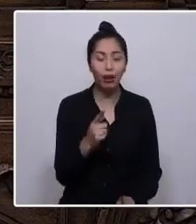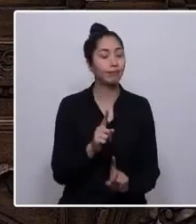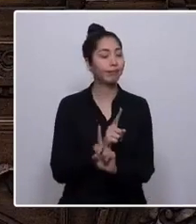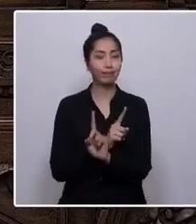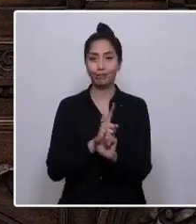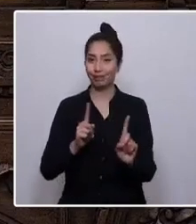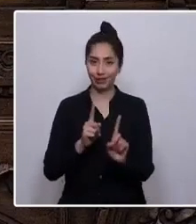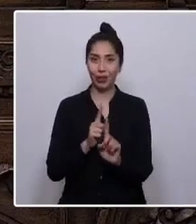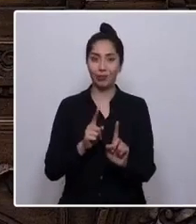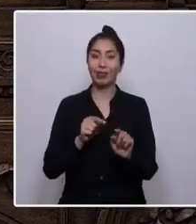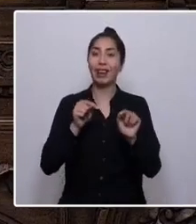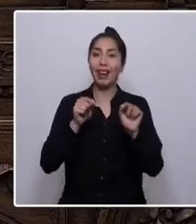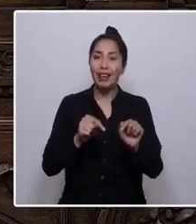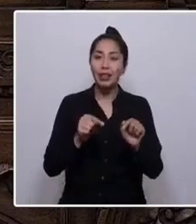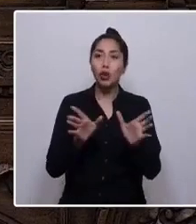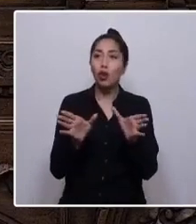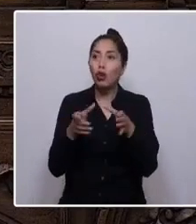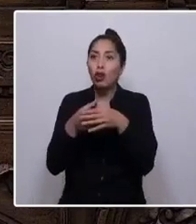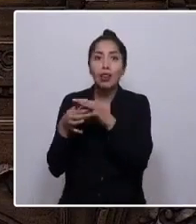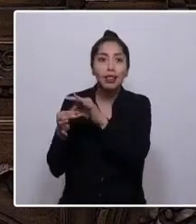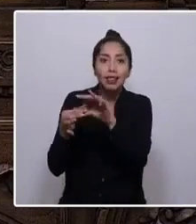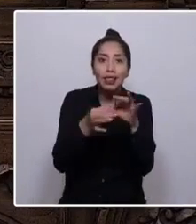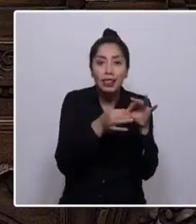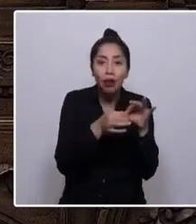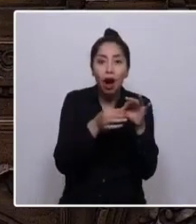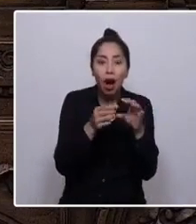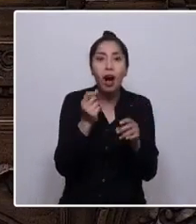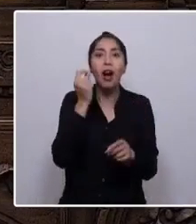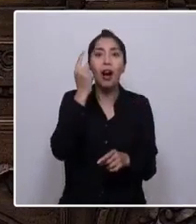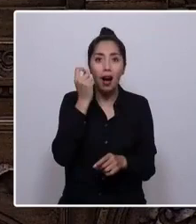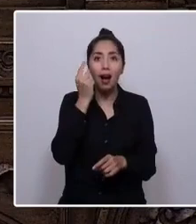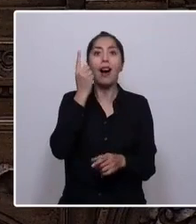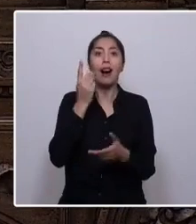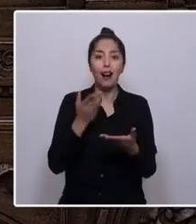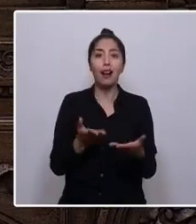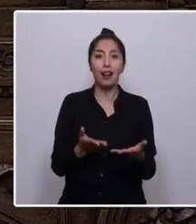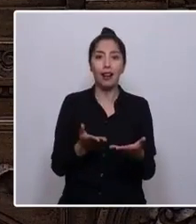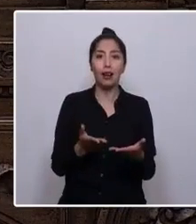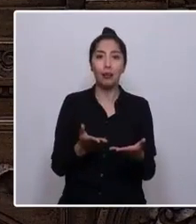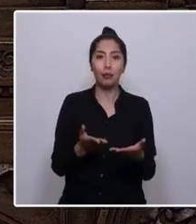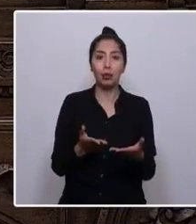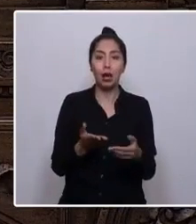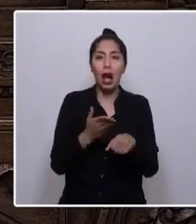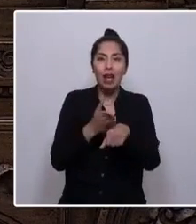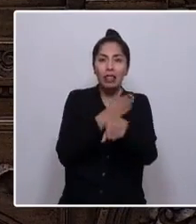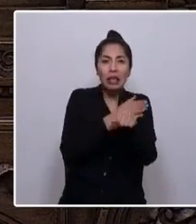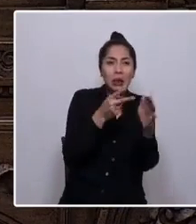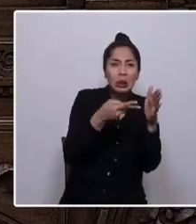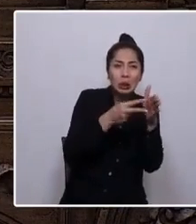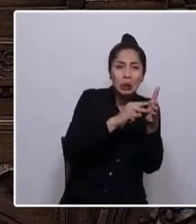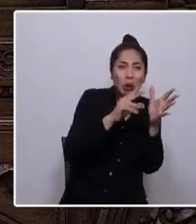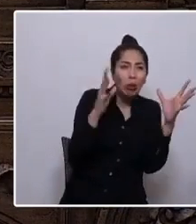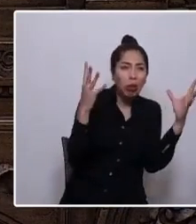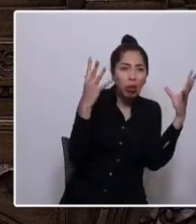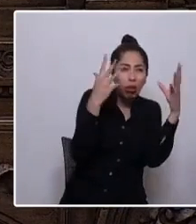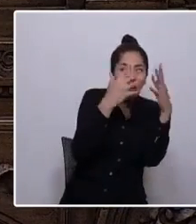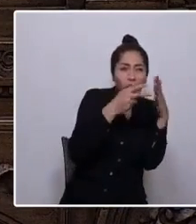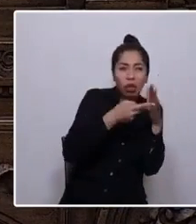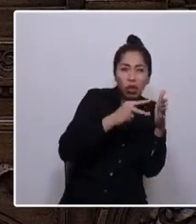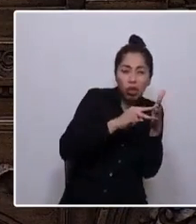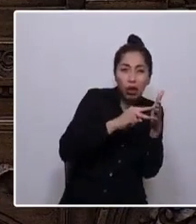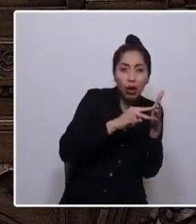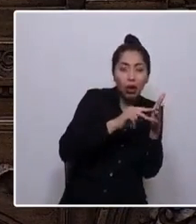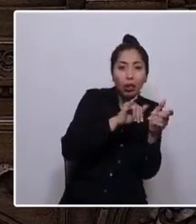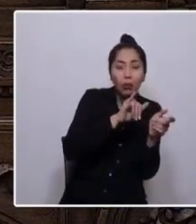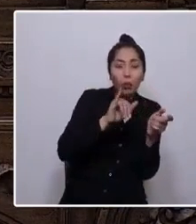la razón colectiva que comenzamos a entender después que se disipa la niebla del desten y la apatía, la que